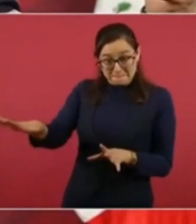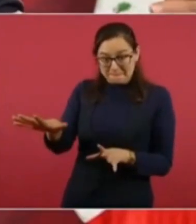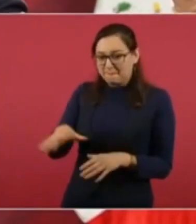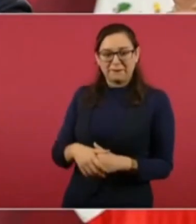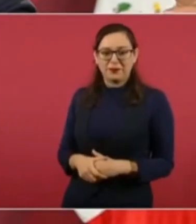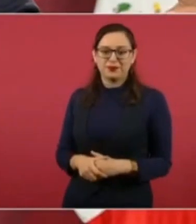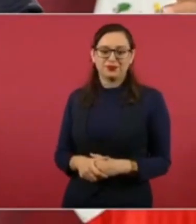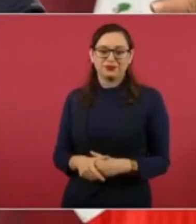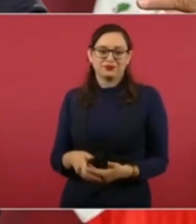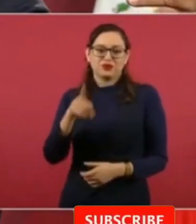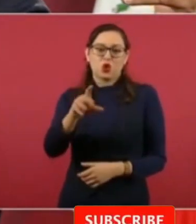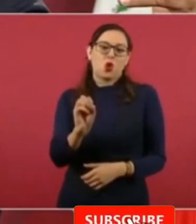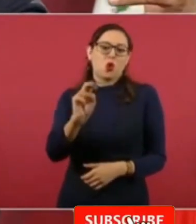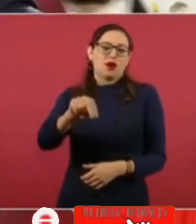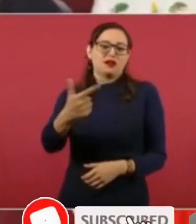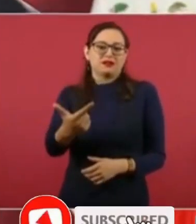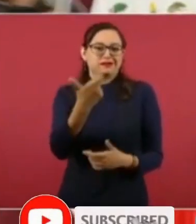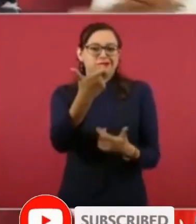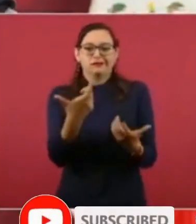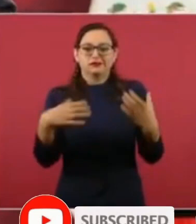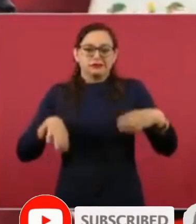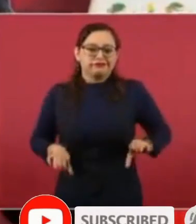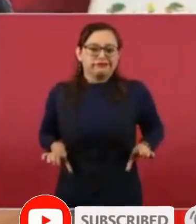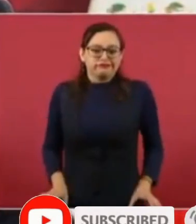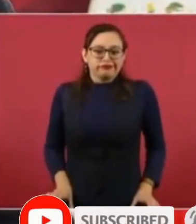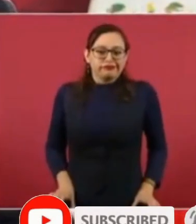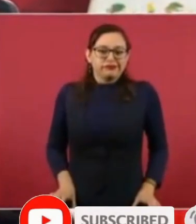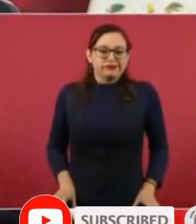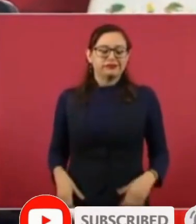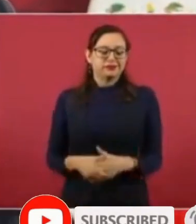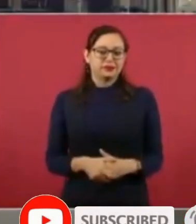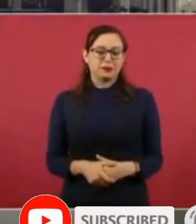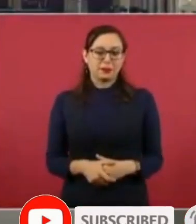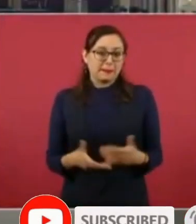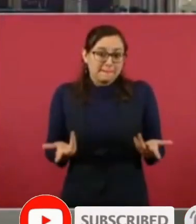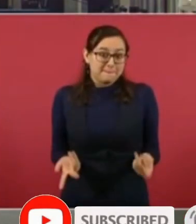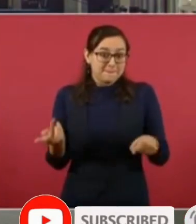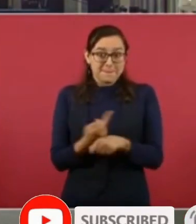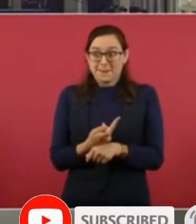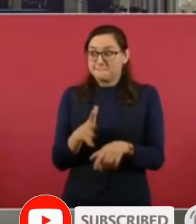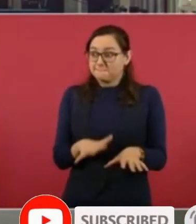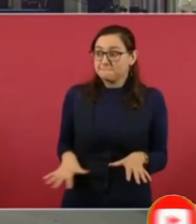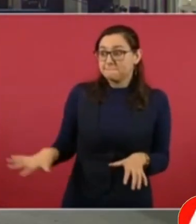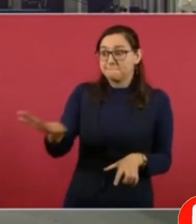son intermediarias con el dinero y no le llega